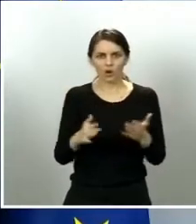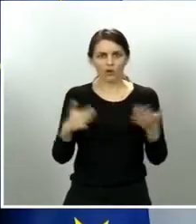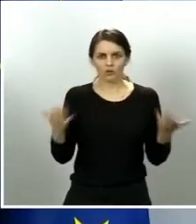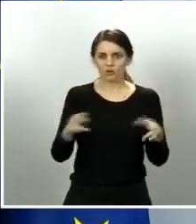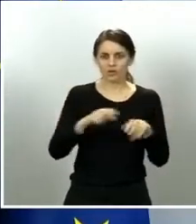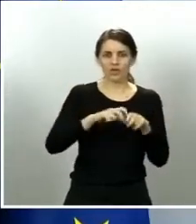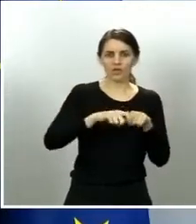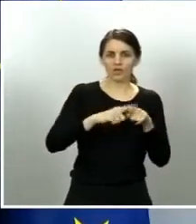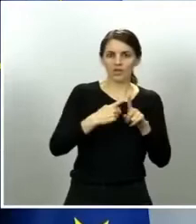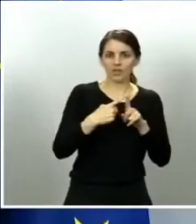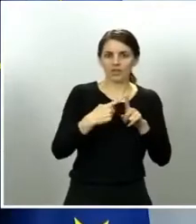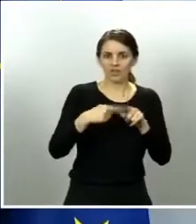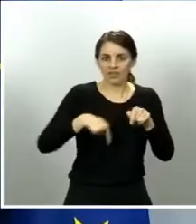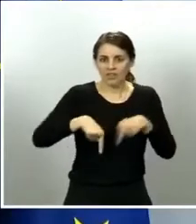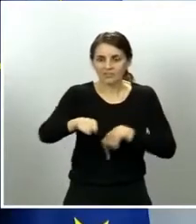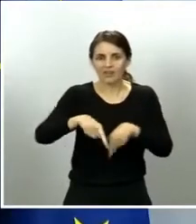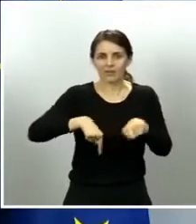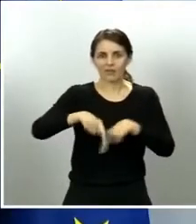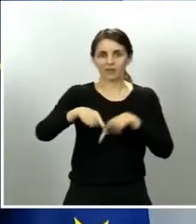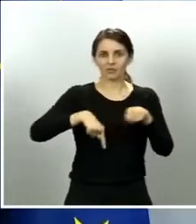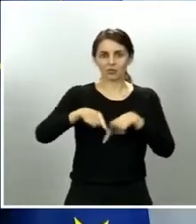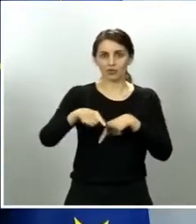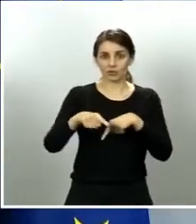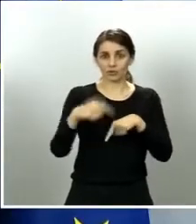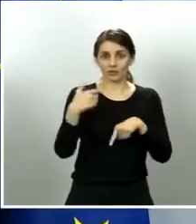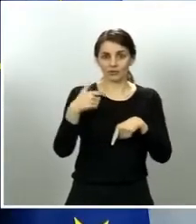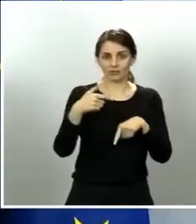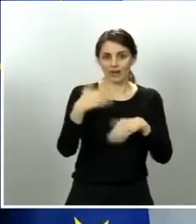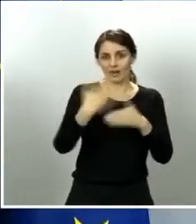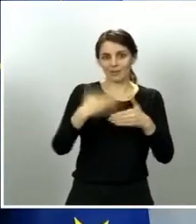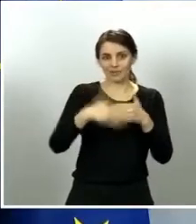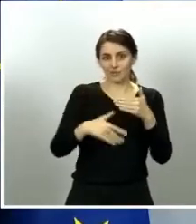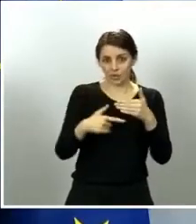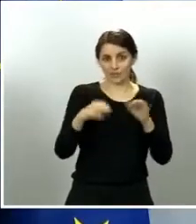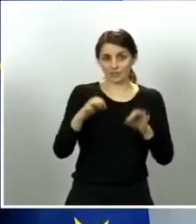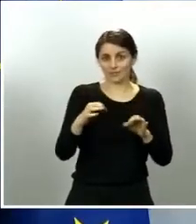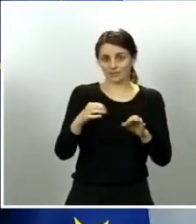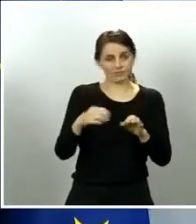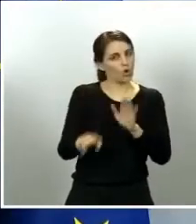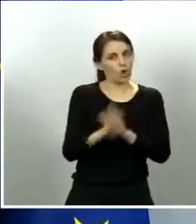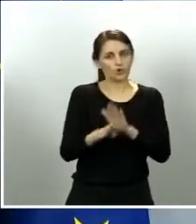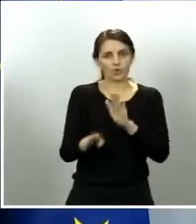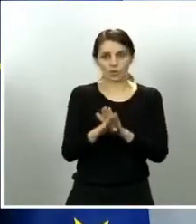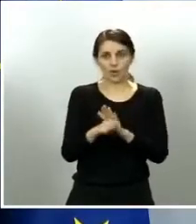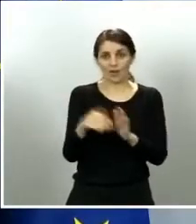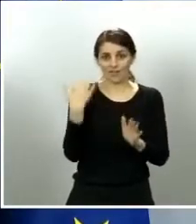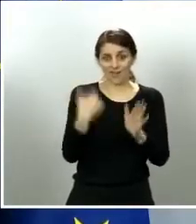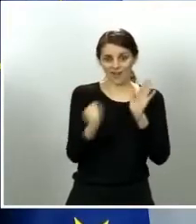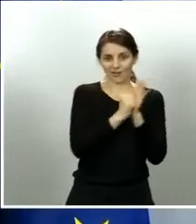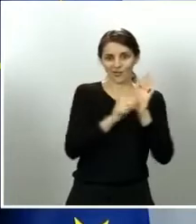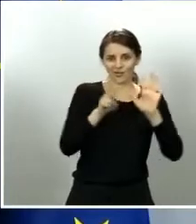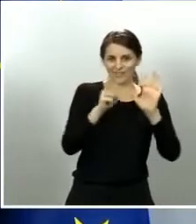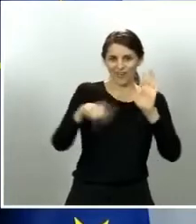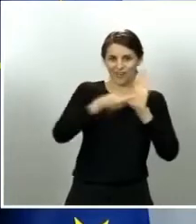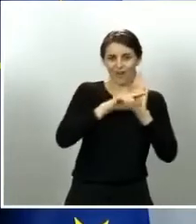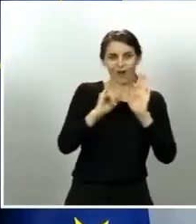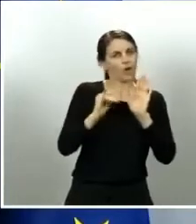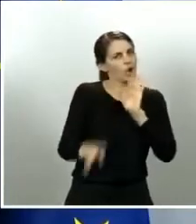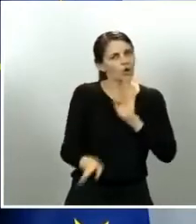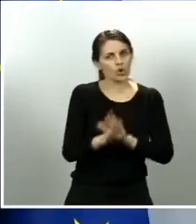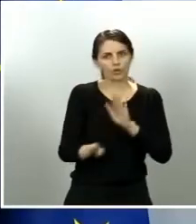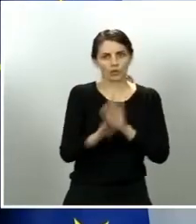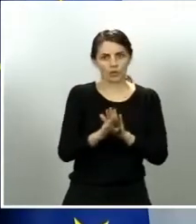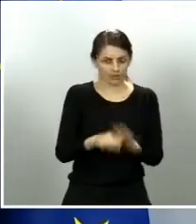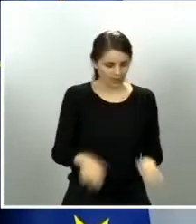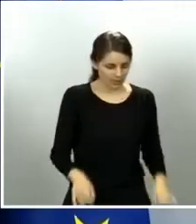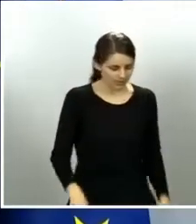incluidas en el artículo 7 del Real Decreto, siguen en vigor. Para la Dirección General de Tráfico, y